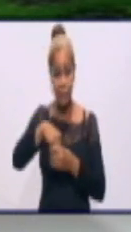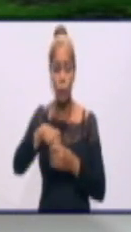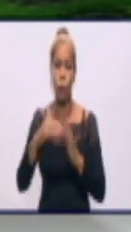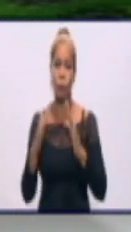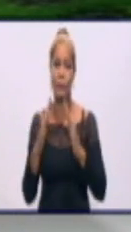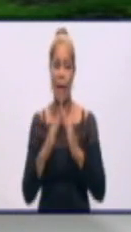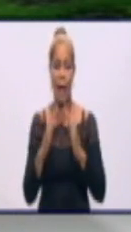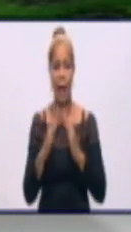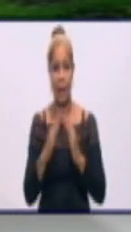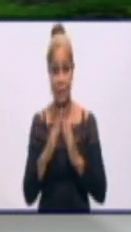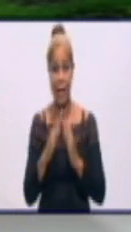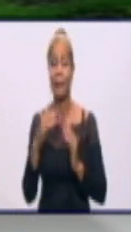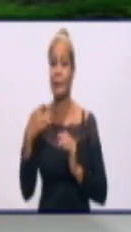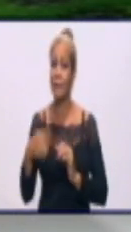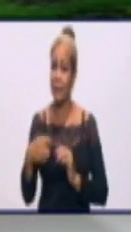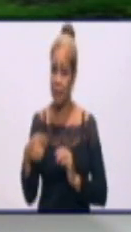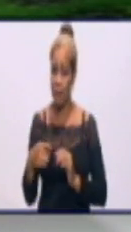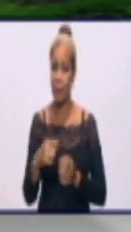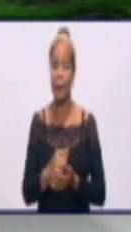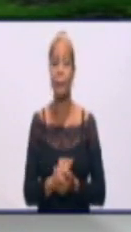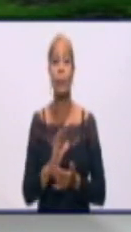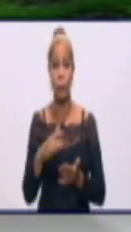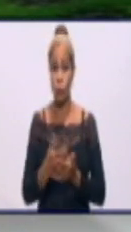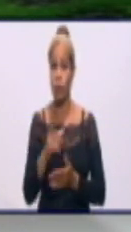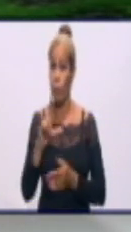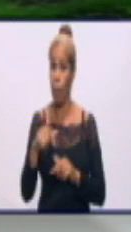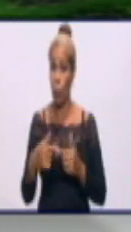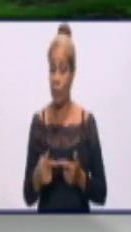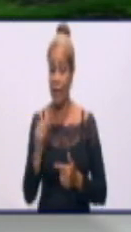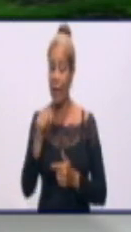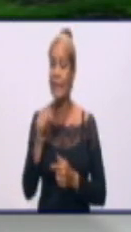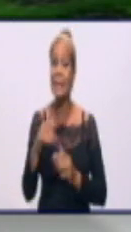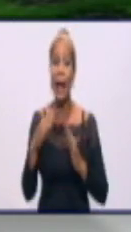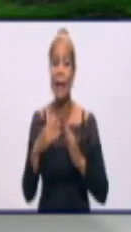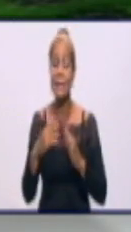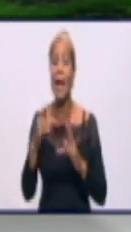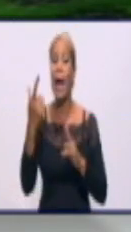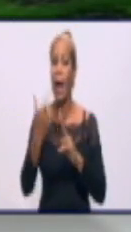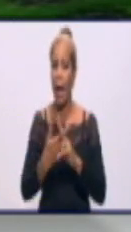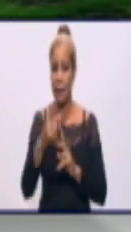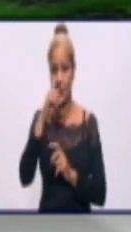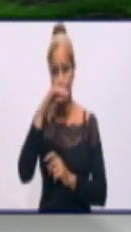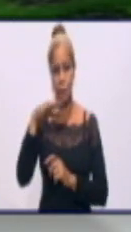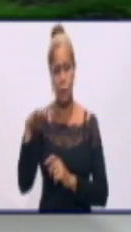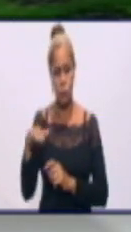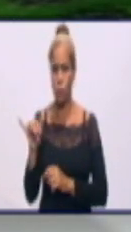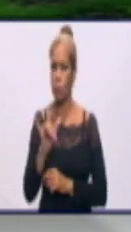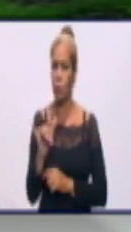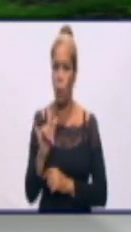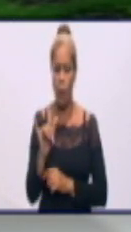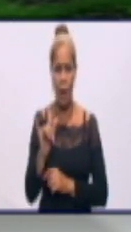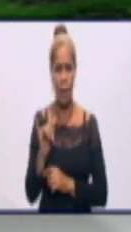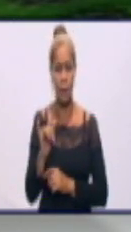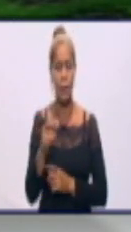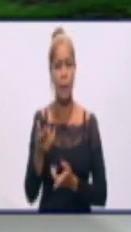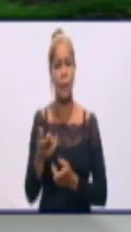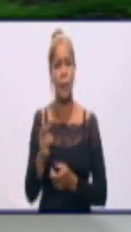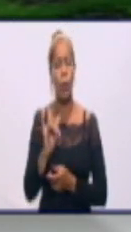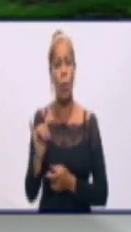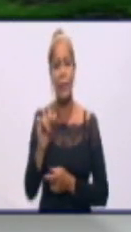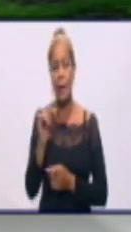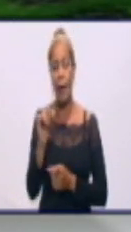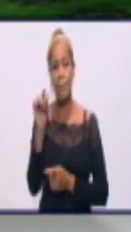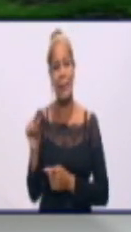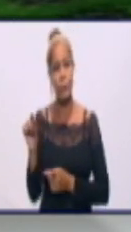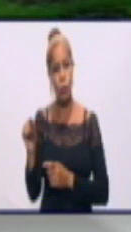es decir, dentro de la vivienda debemos traer el nasobuco puesto. Igual pasa con las personas de la tercera edad, doctora.